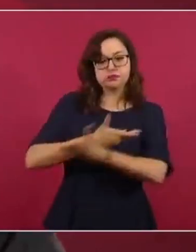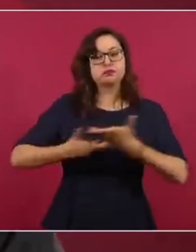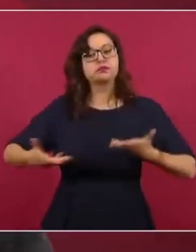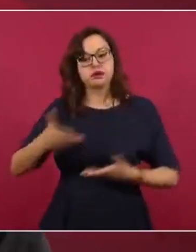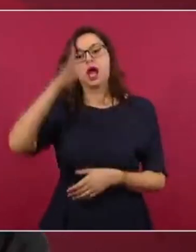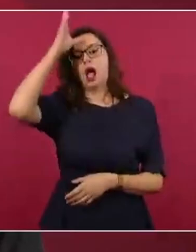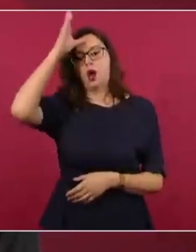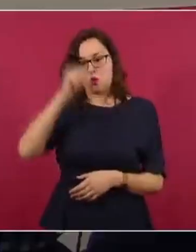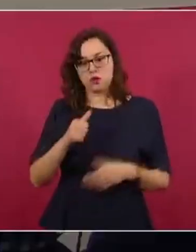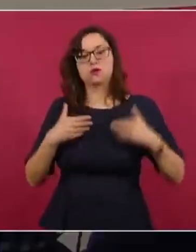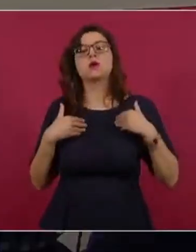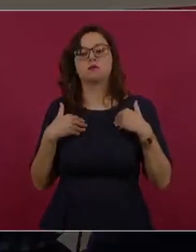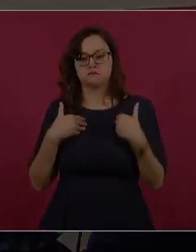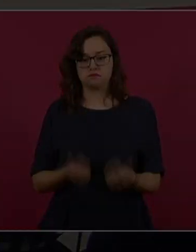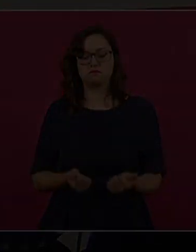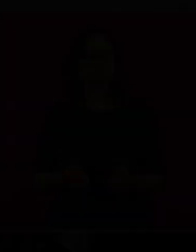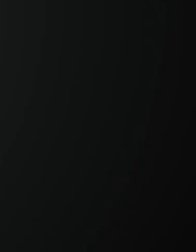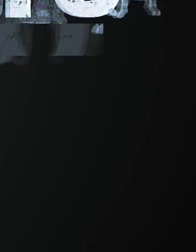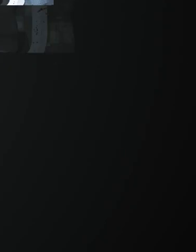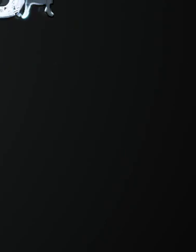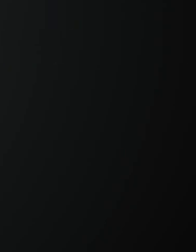las empresas que operan en el aeropuerto.